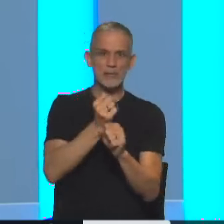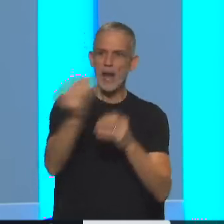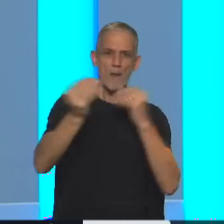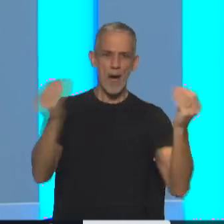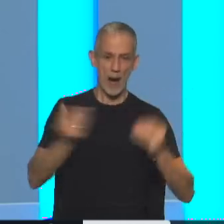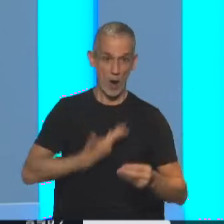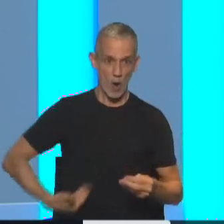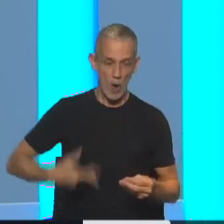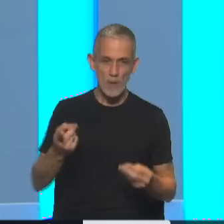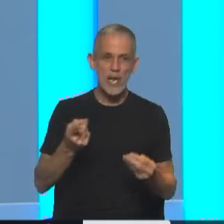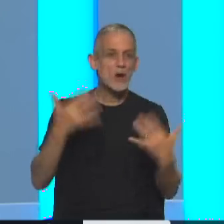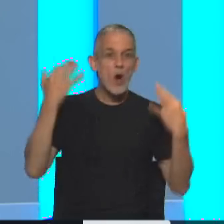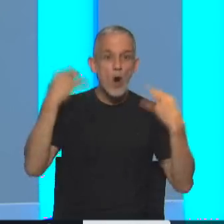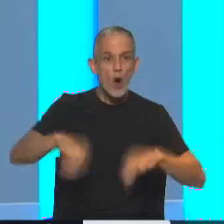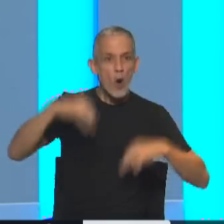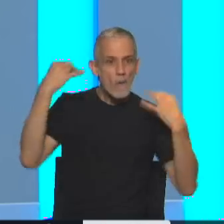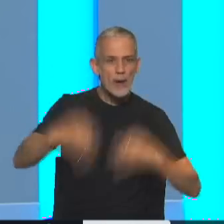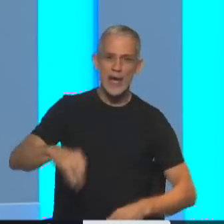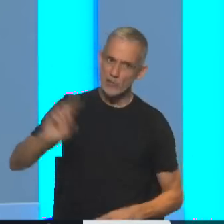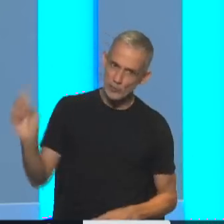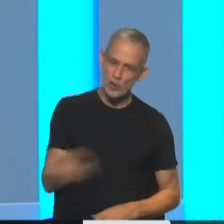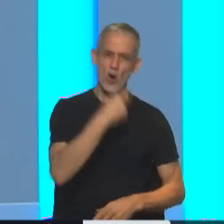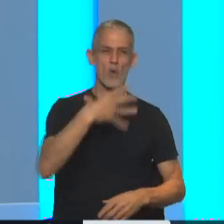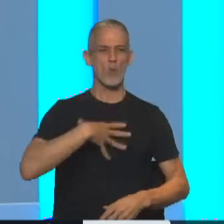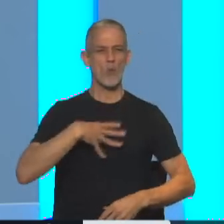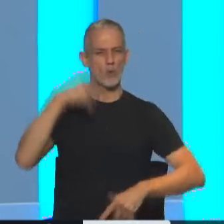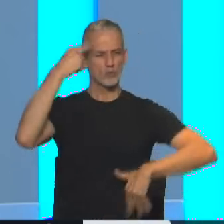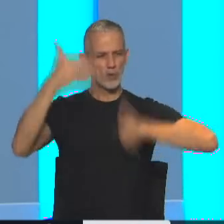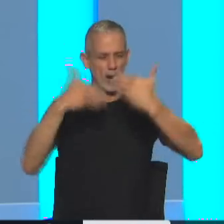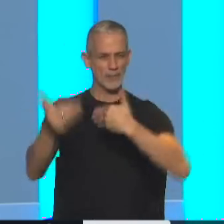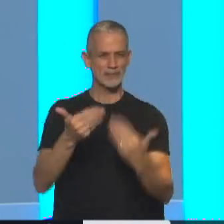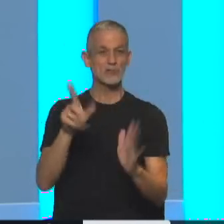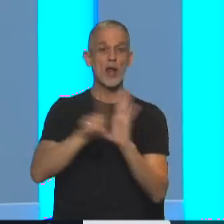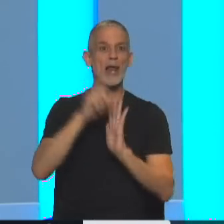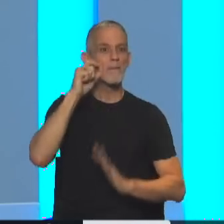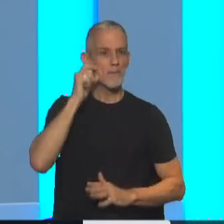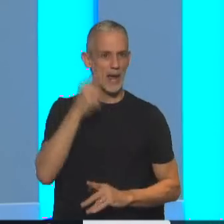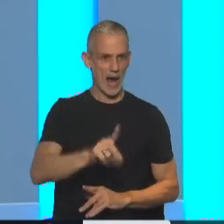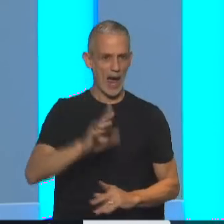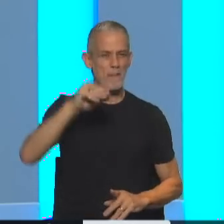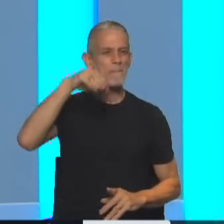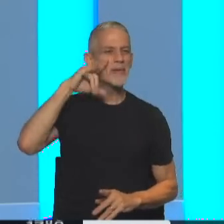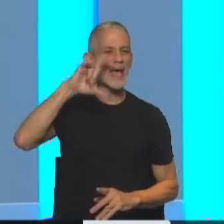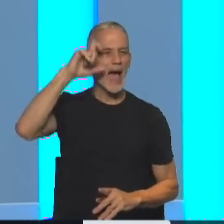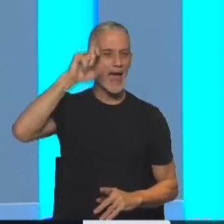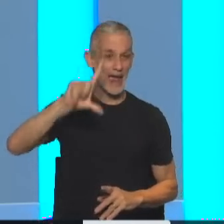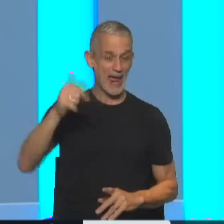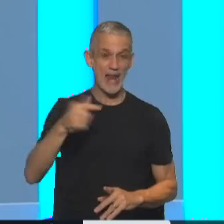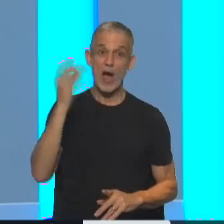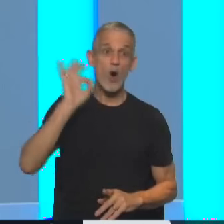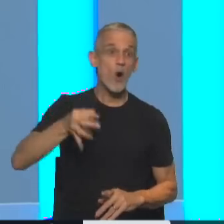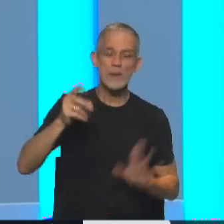pública es una obligación cursar la capacitación de la Ley Micaela. Es una